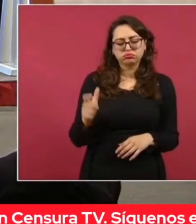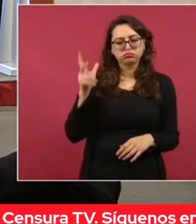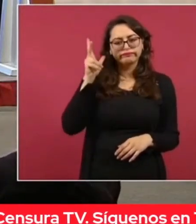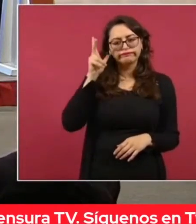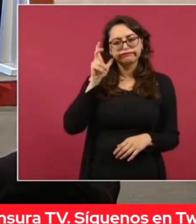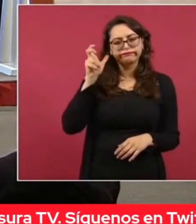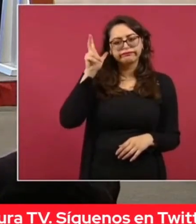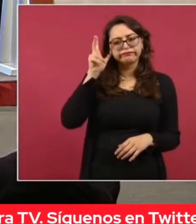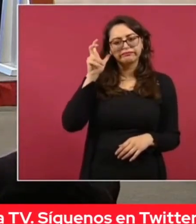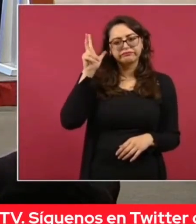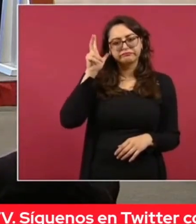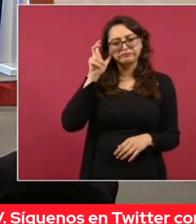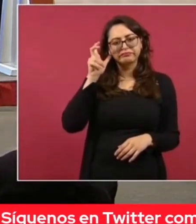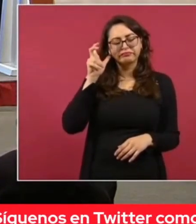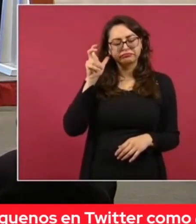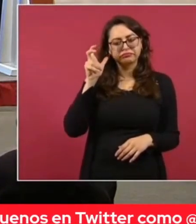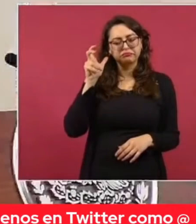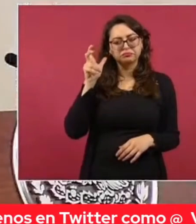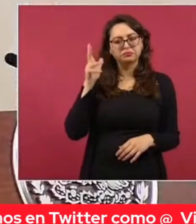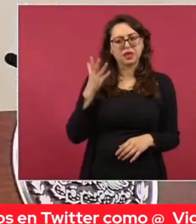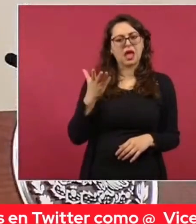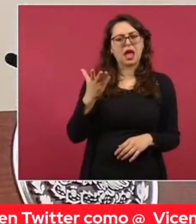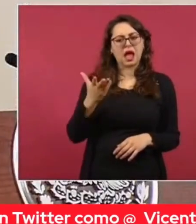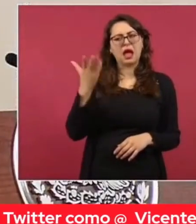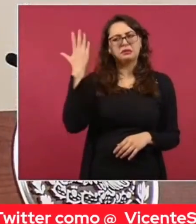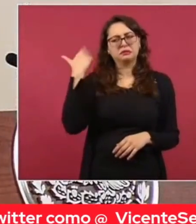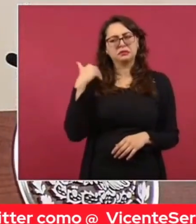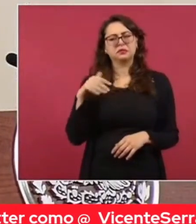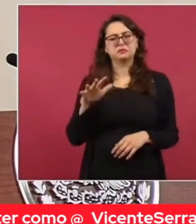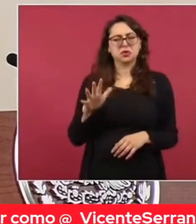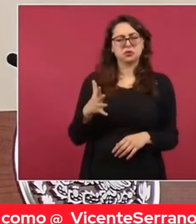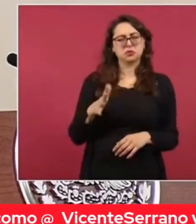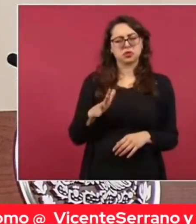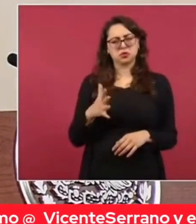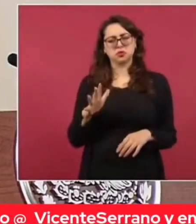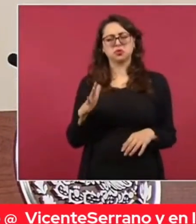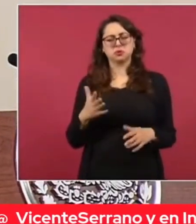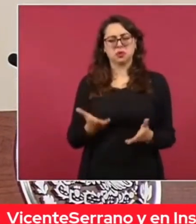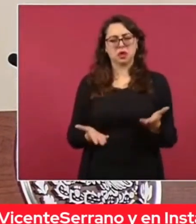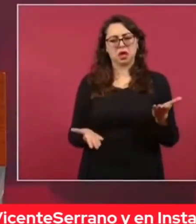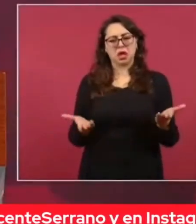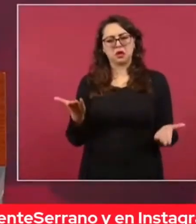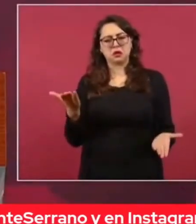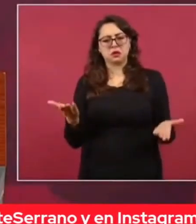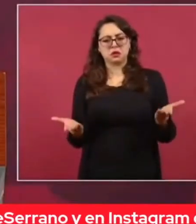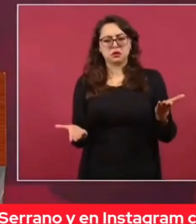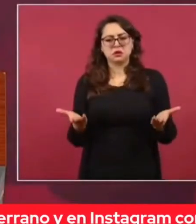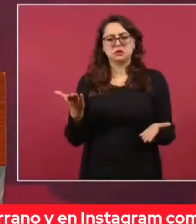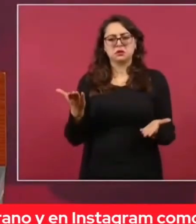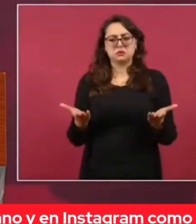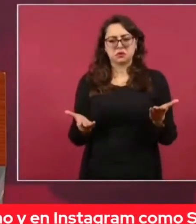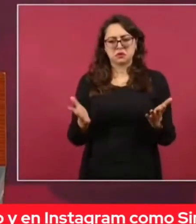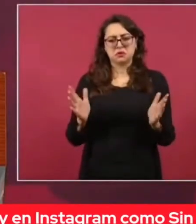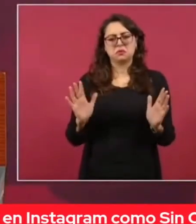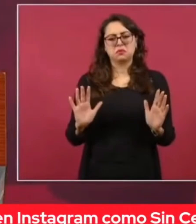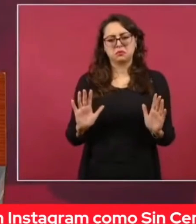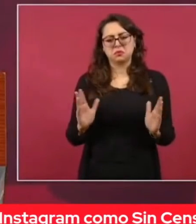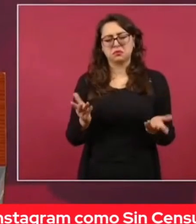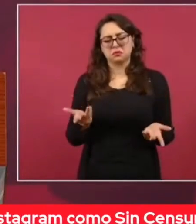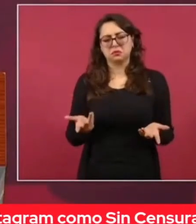tenía un poquito más de equilibrio, o había un equilibrio desequilibrado,